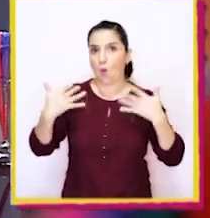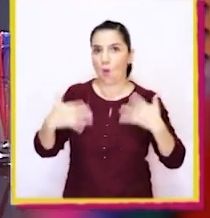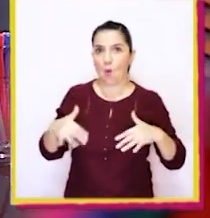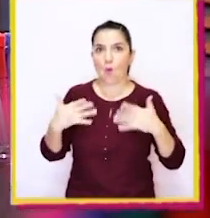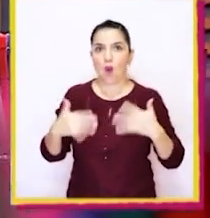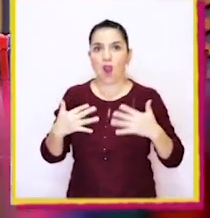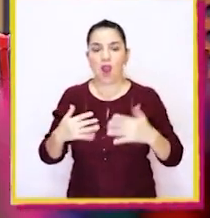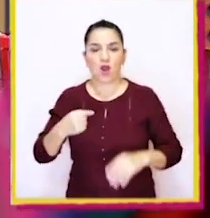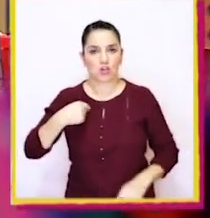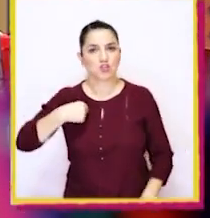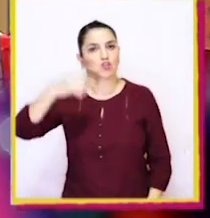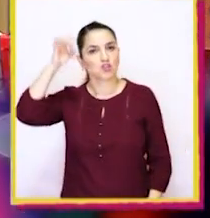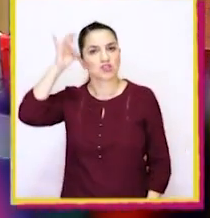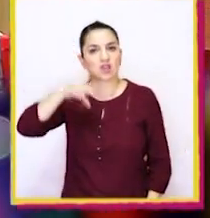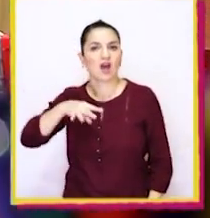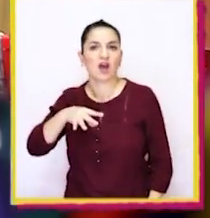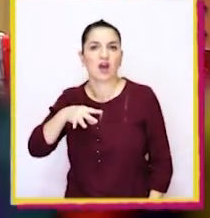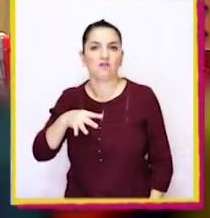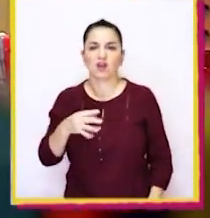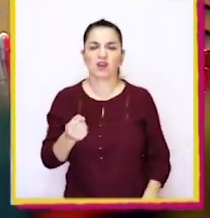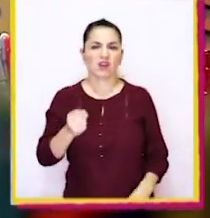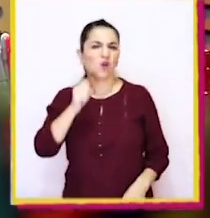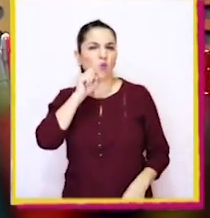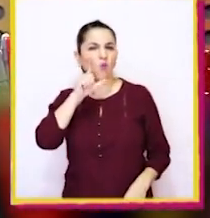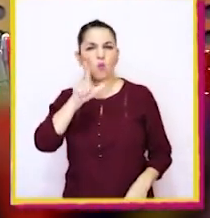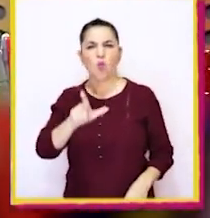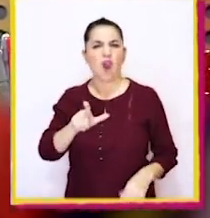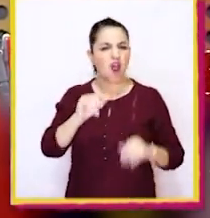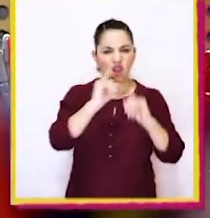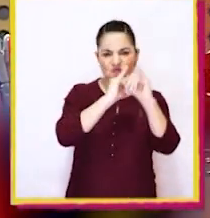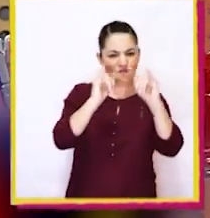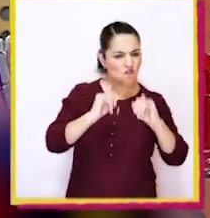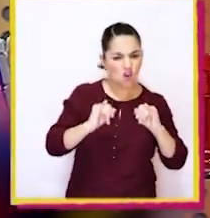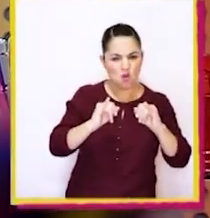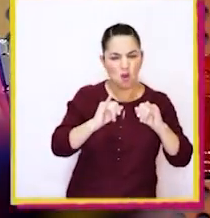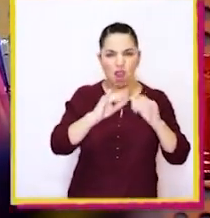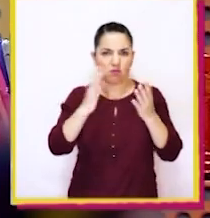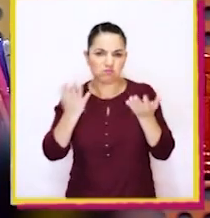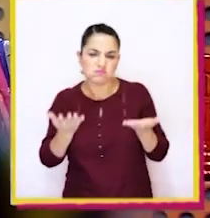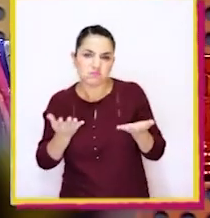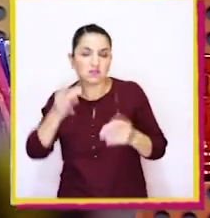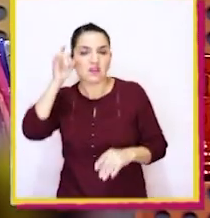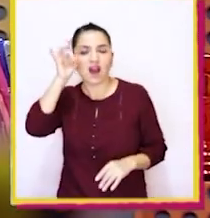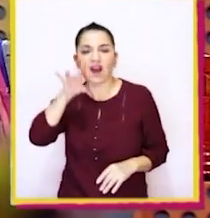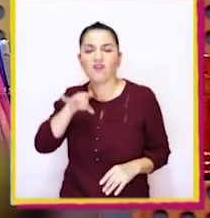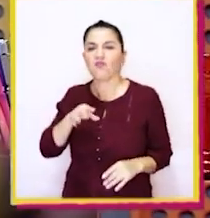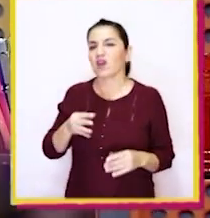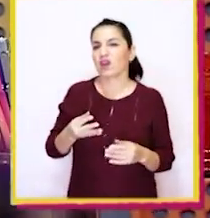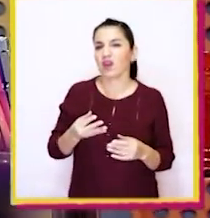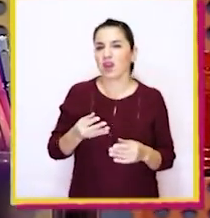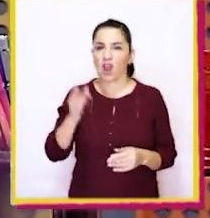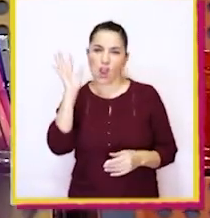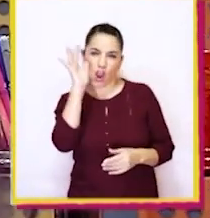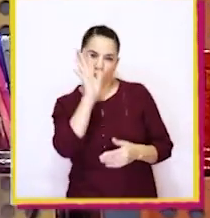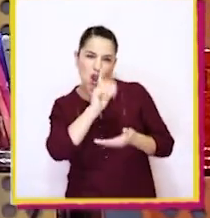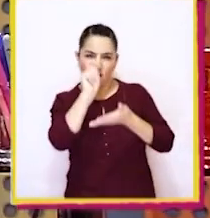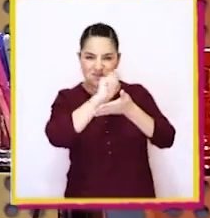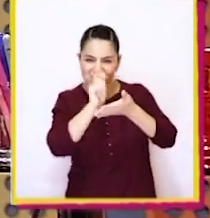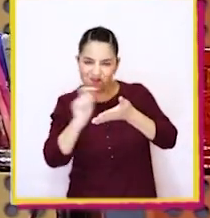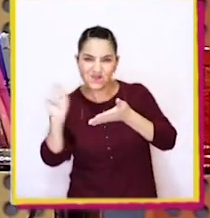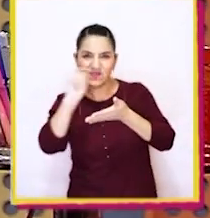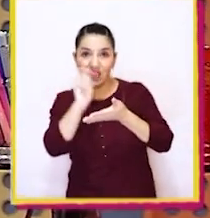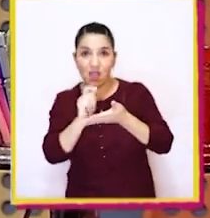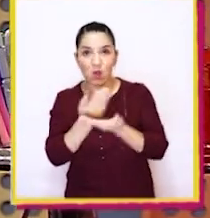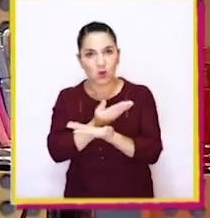¡guau! Tengo que saber qué y cuáles son las figuras geométricas para poder saber de qué color